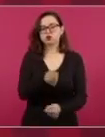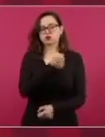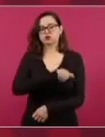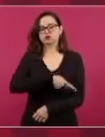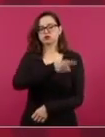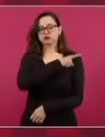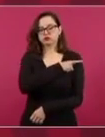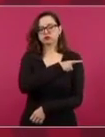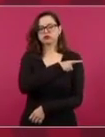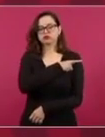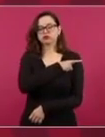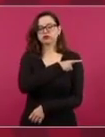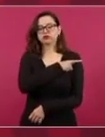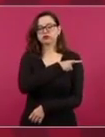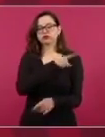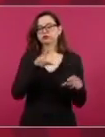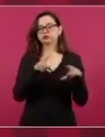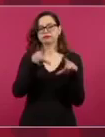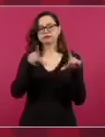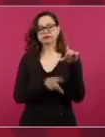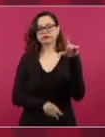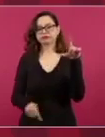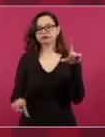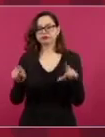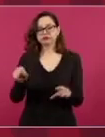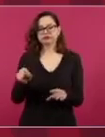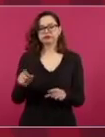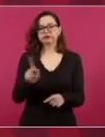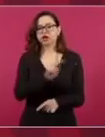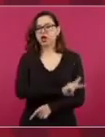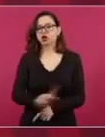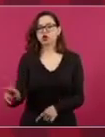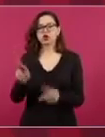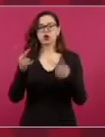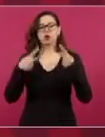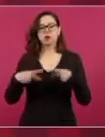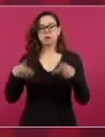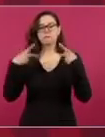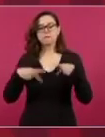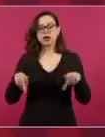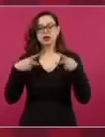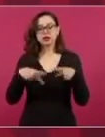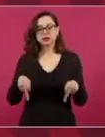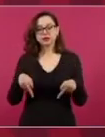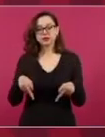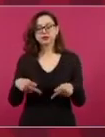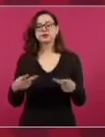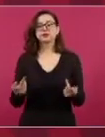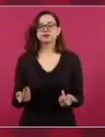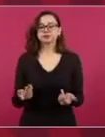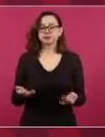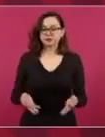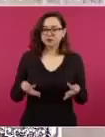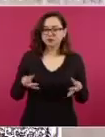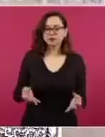salud en todo el país de manera universal, de calidad